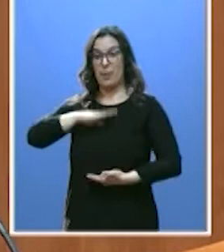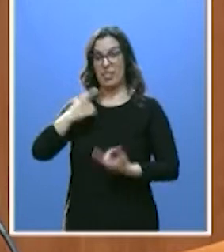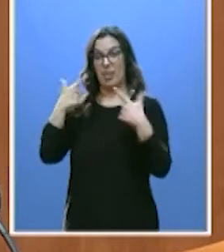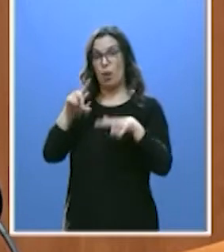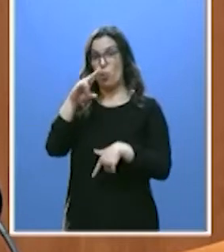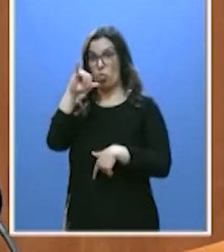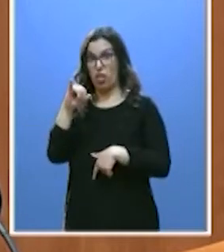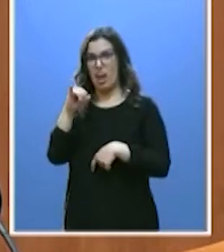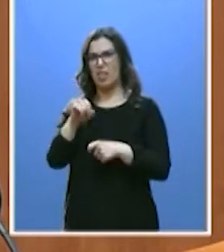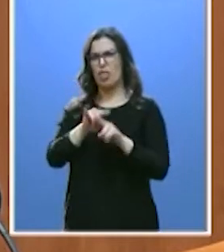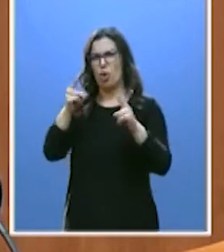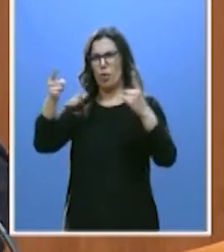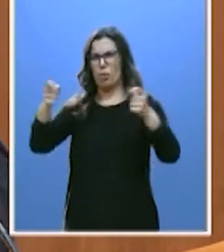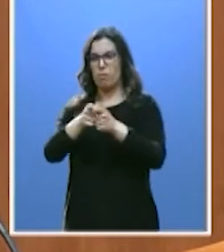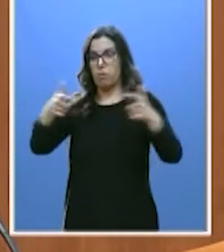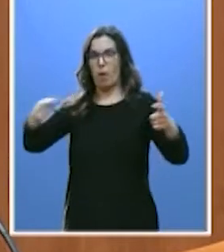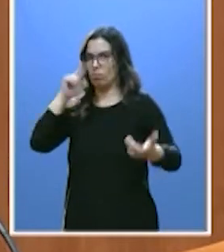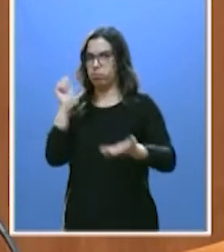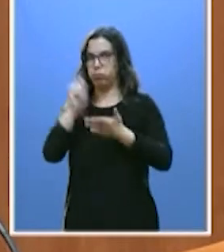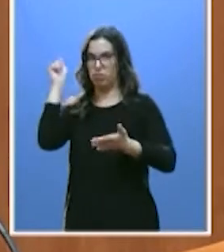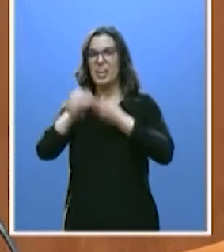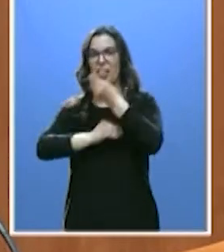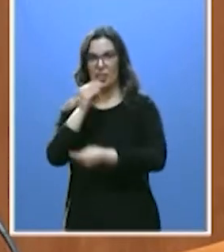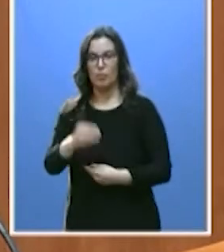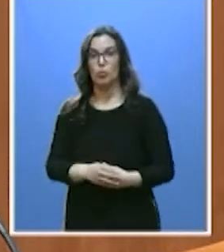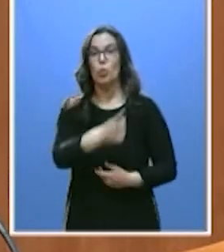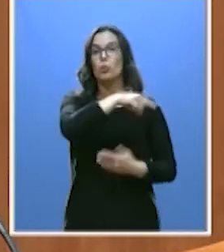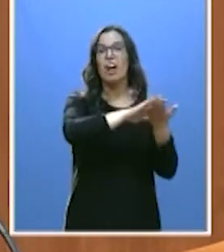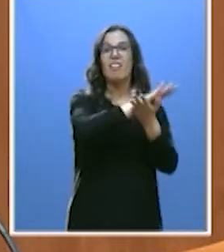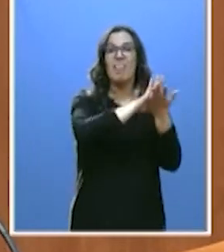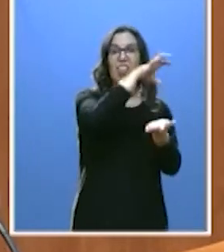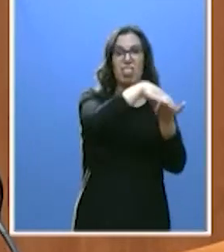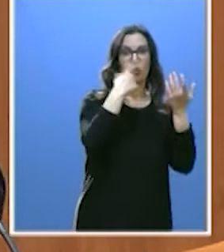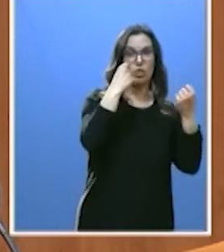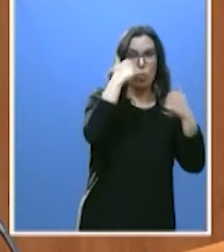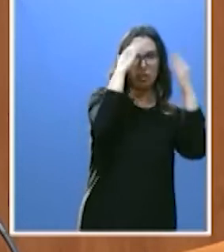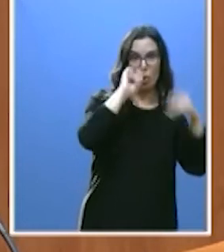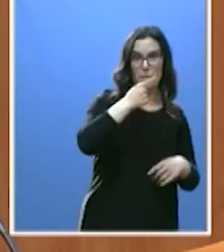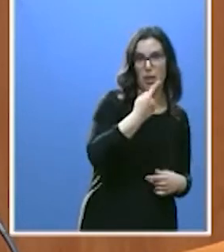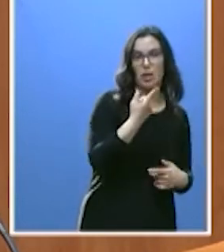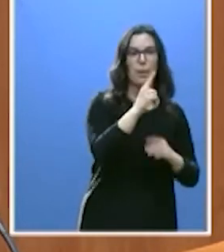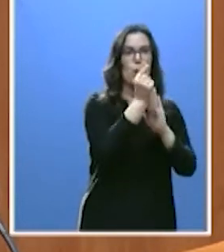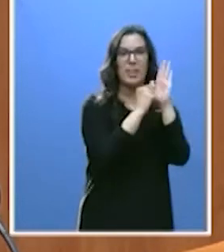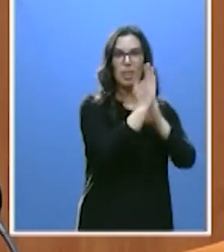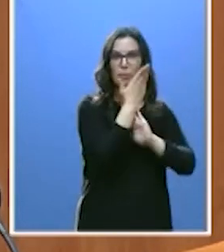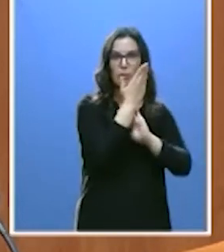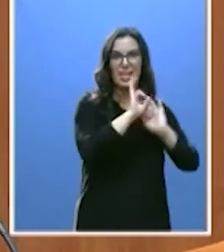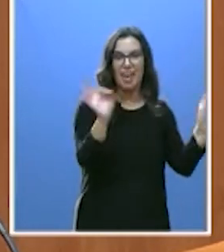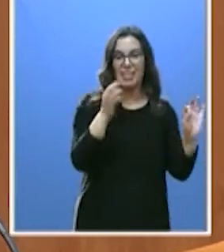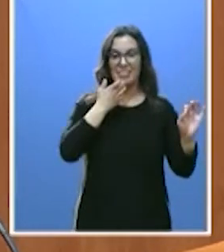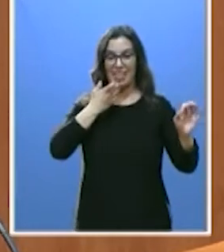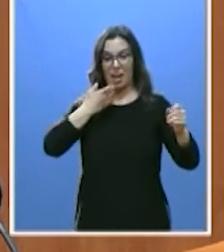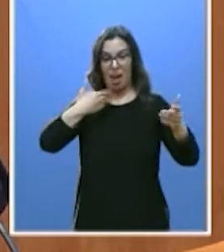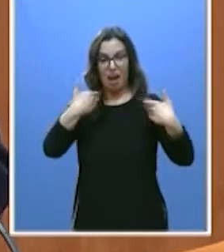cuidados intensivos. Ustedes hablan y hablan de la atención primaria. Sin proponer medidas, se levantan de las mesas mientras